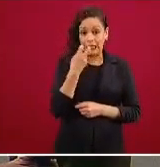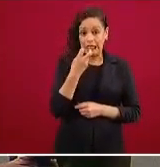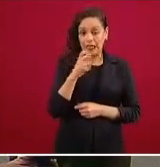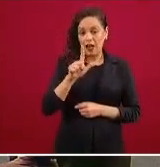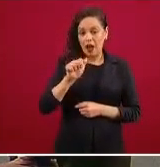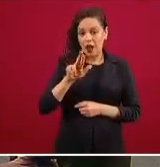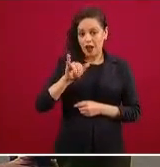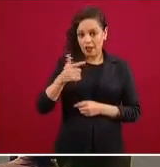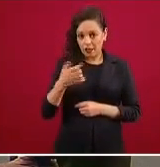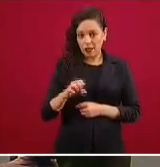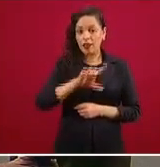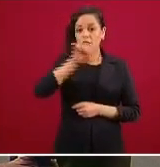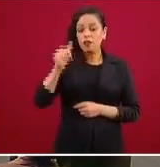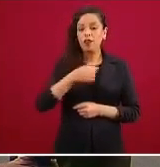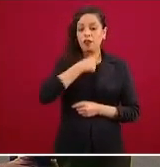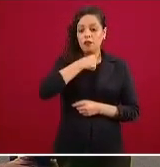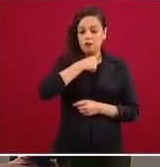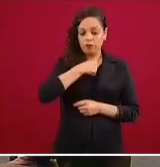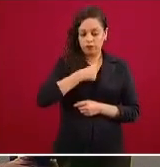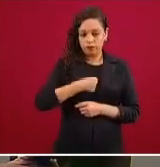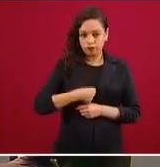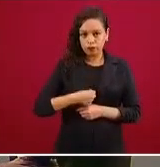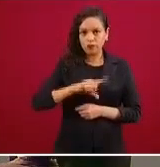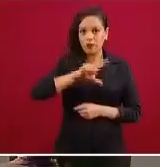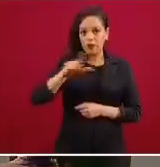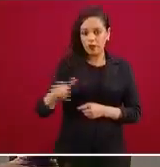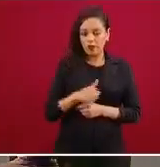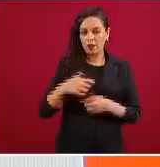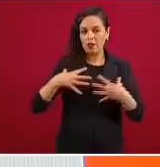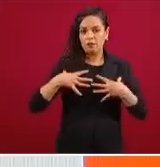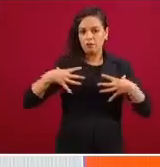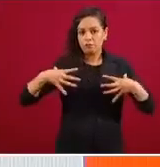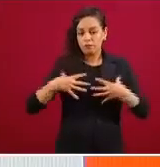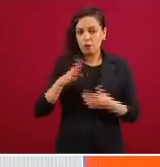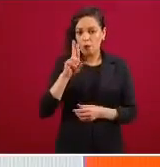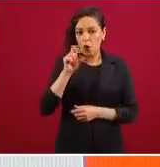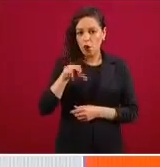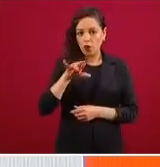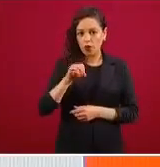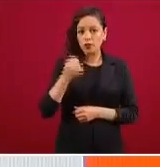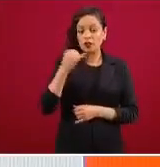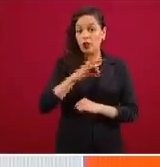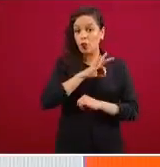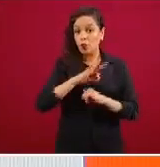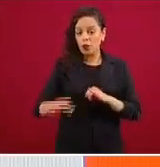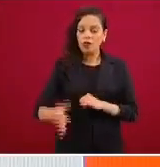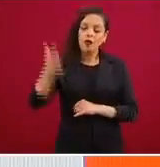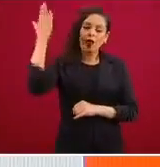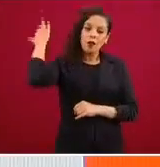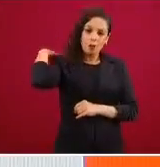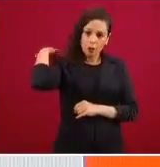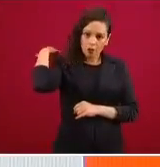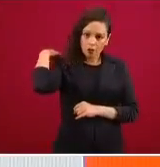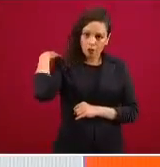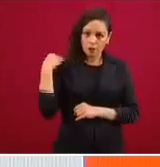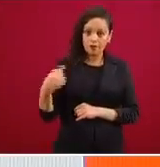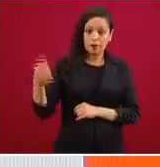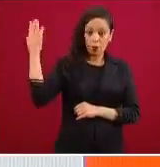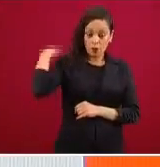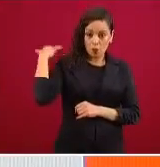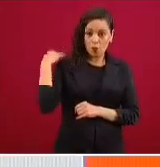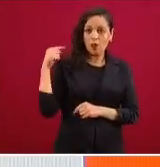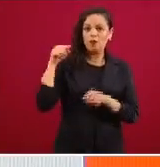continúa con la tráquea los bronquios y finalmente los pulmones los pulmones son los órganos especializados